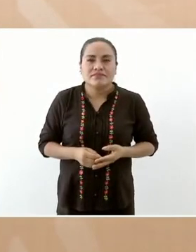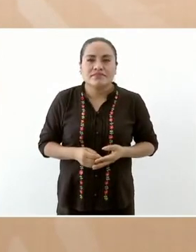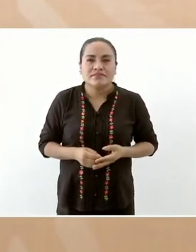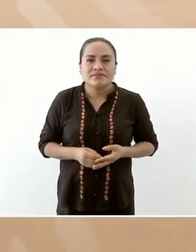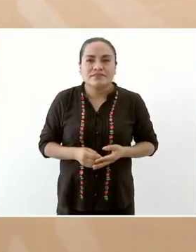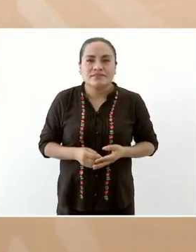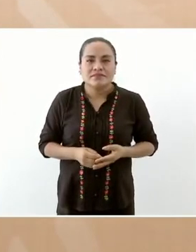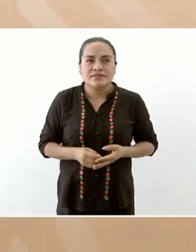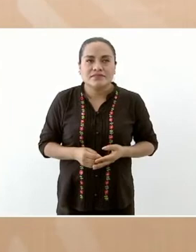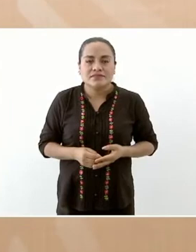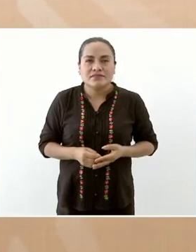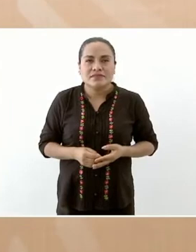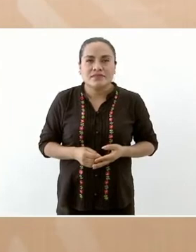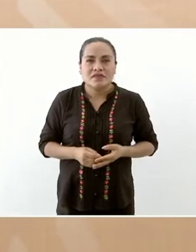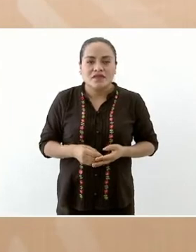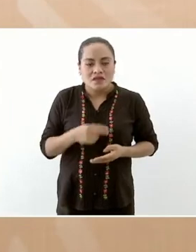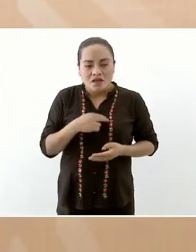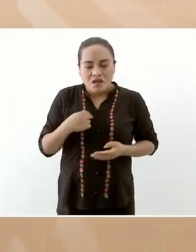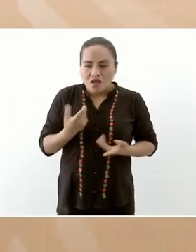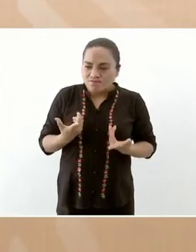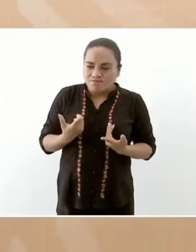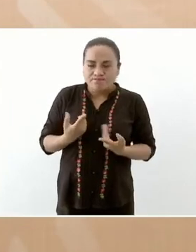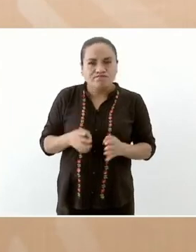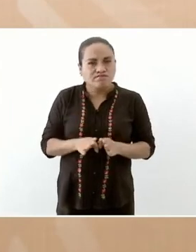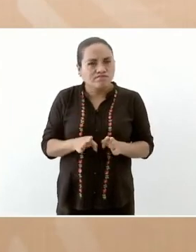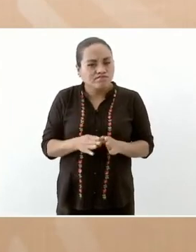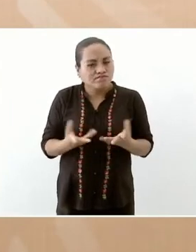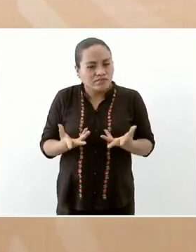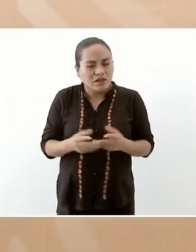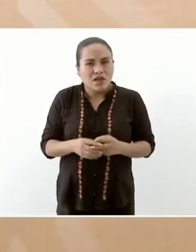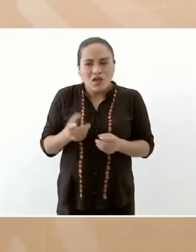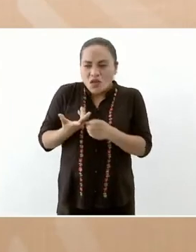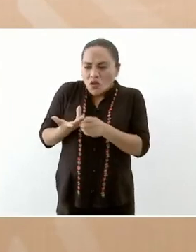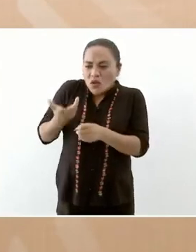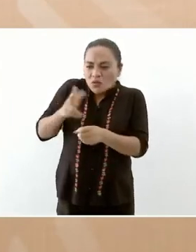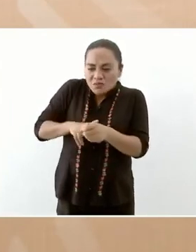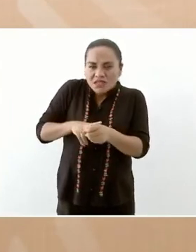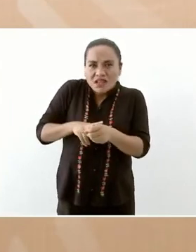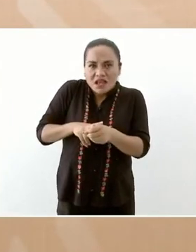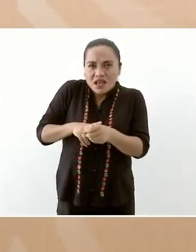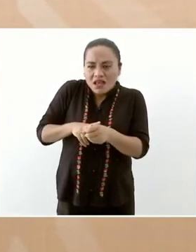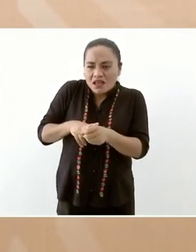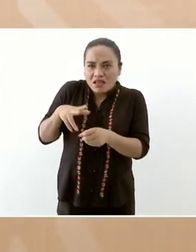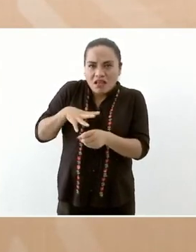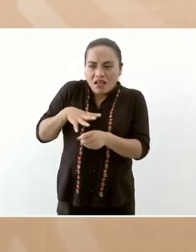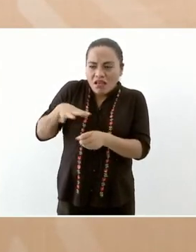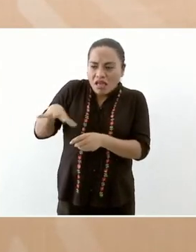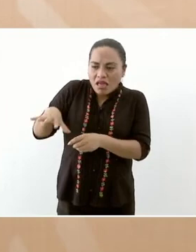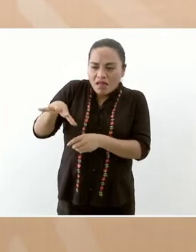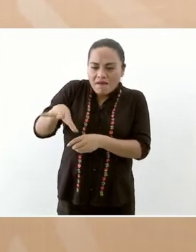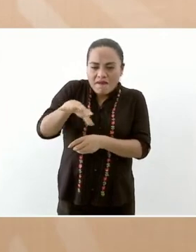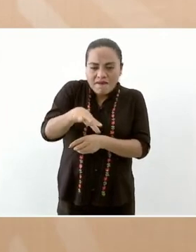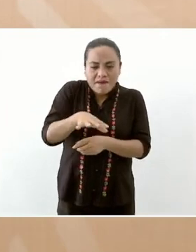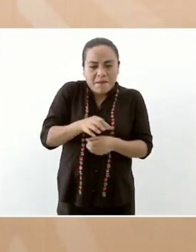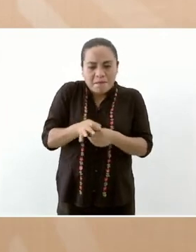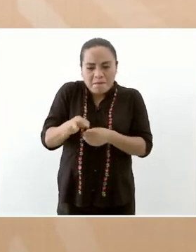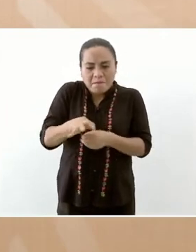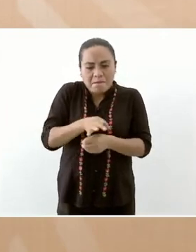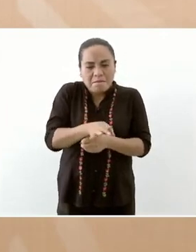qué vamos a hacer con los hospitales que dejaron abandonados